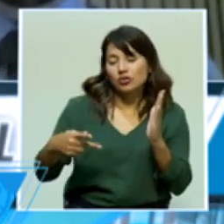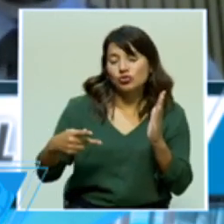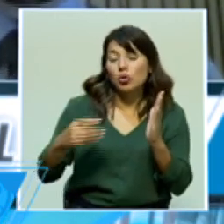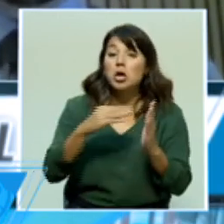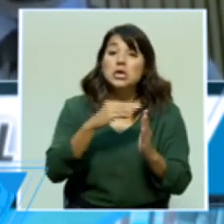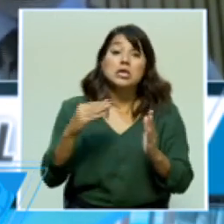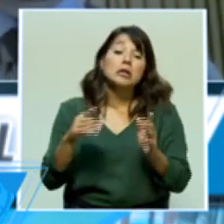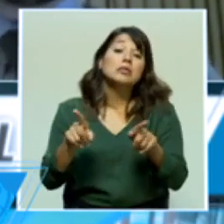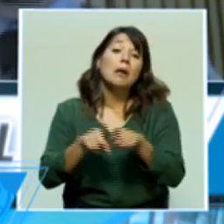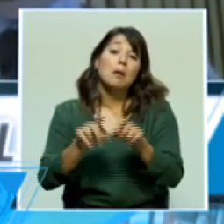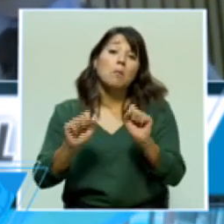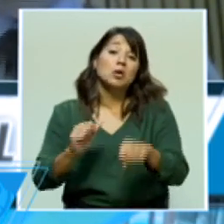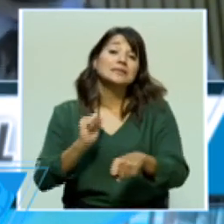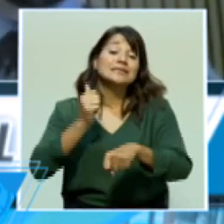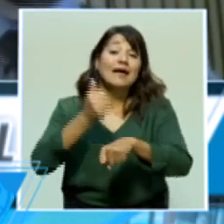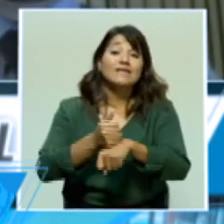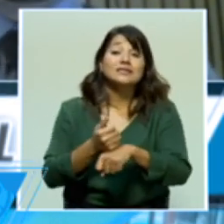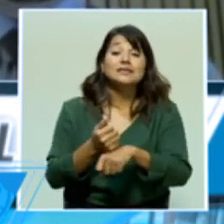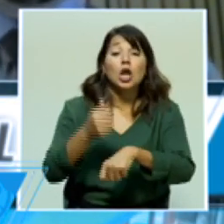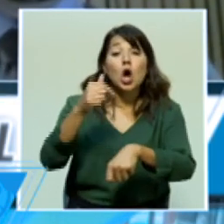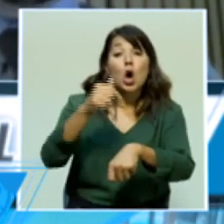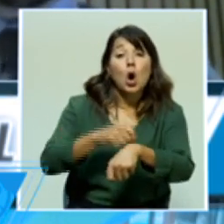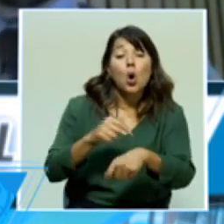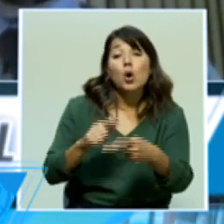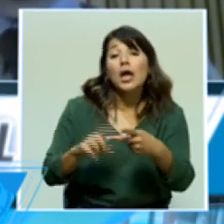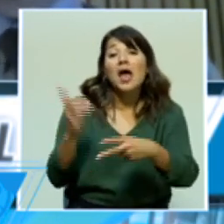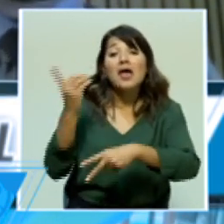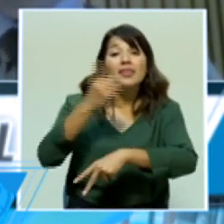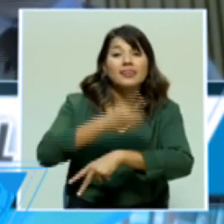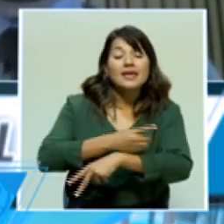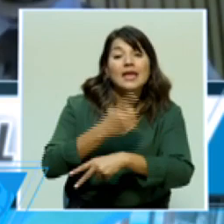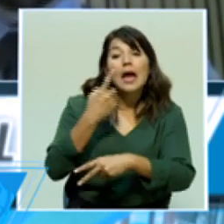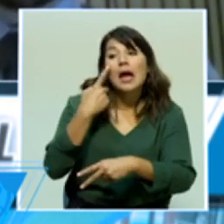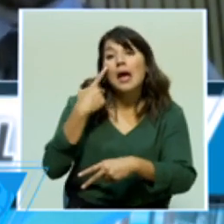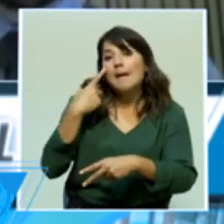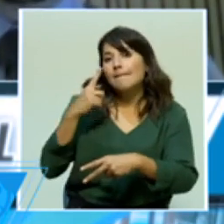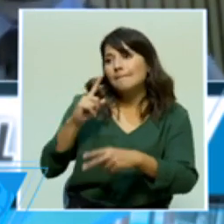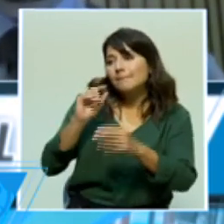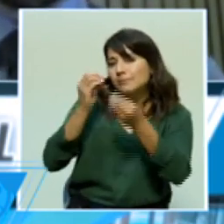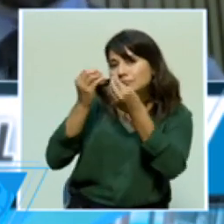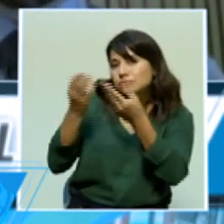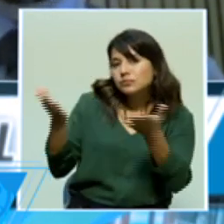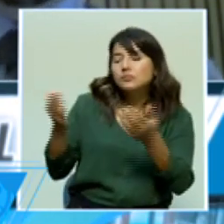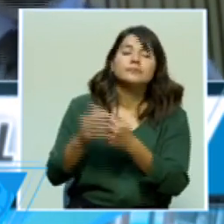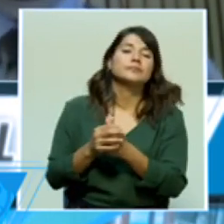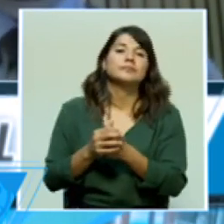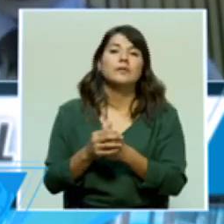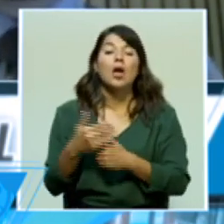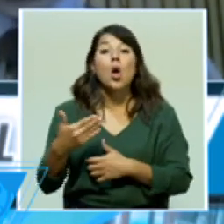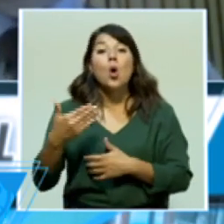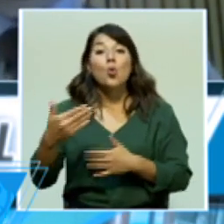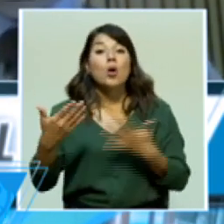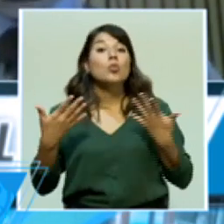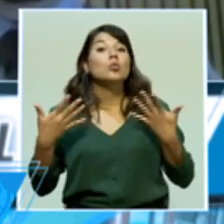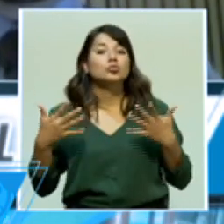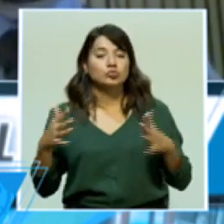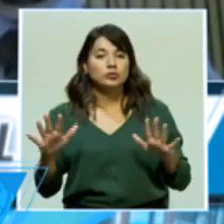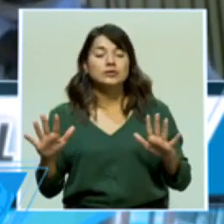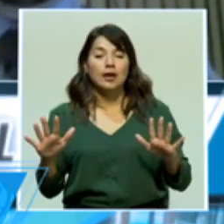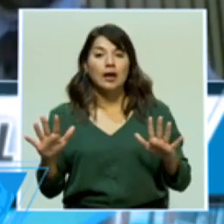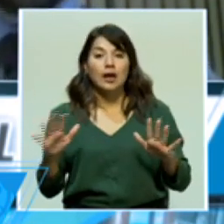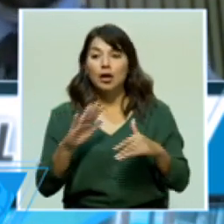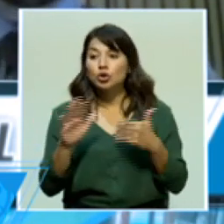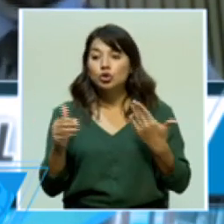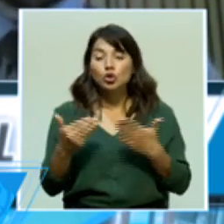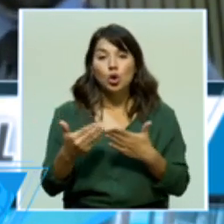horario, un día para la parte de comunicación. En su momento, cuando ya las cosas estén